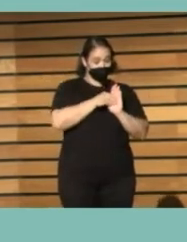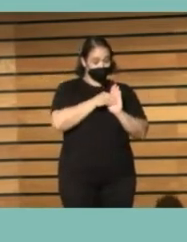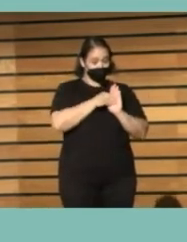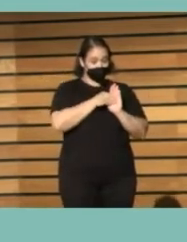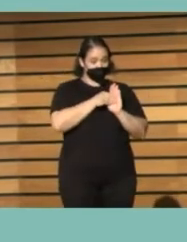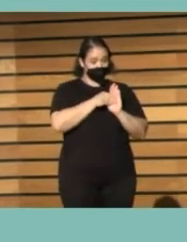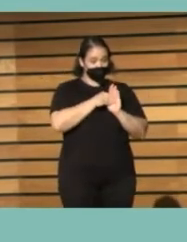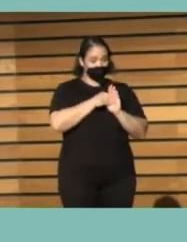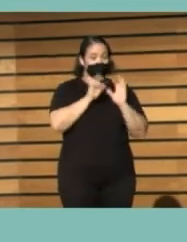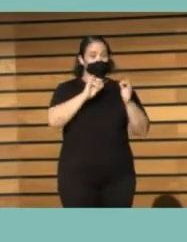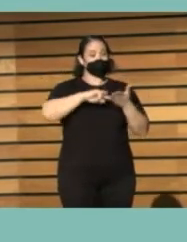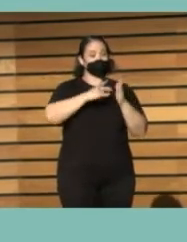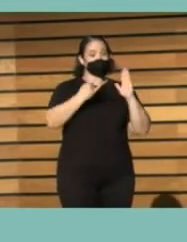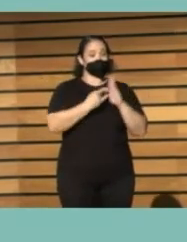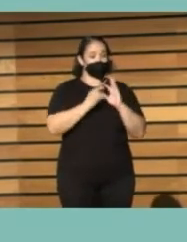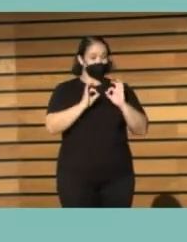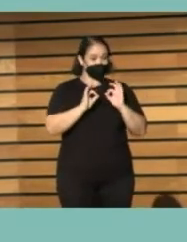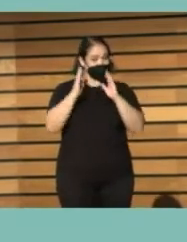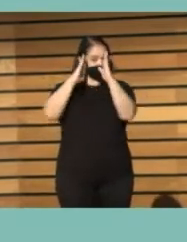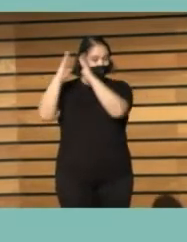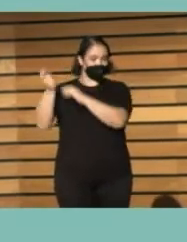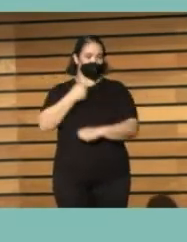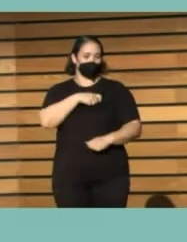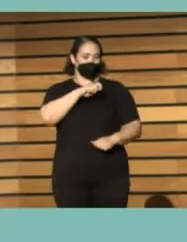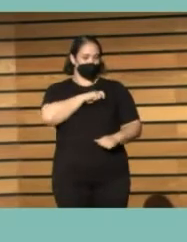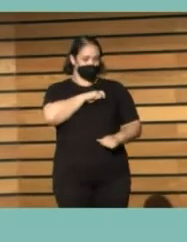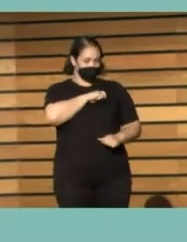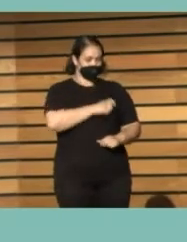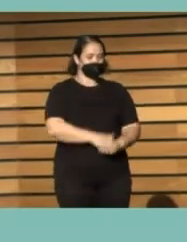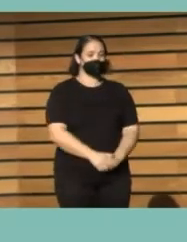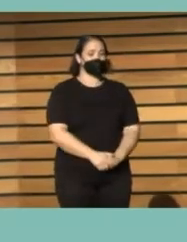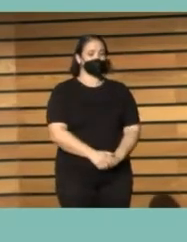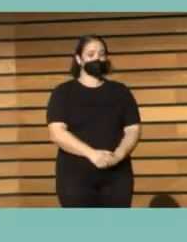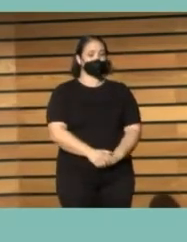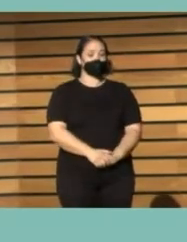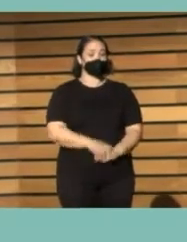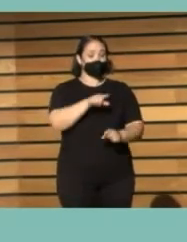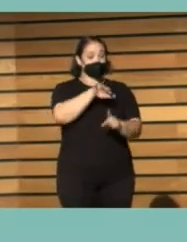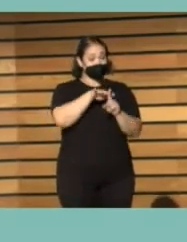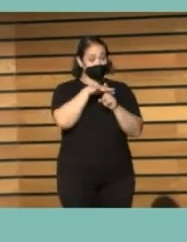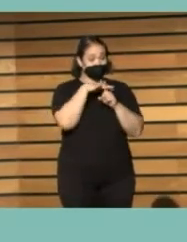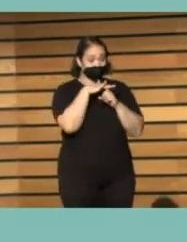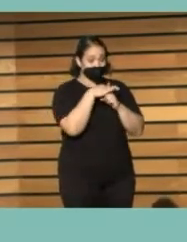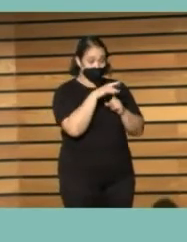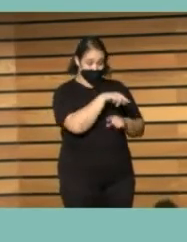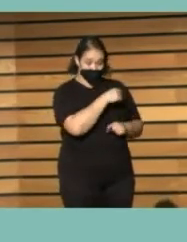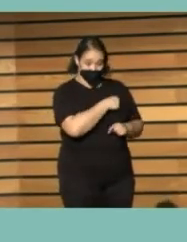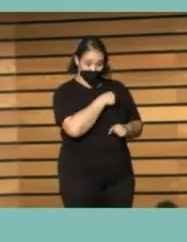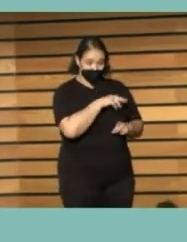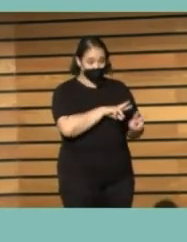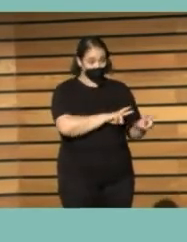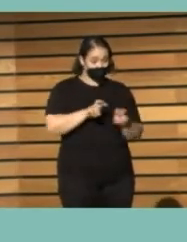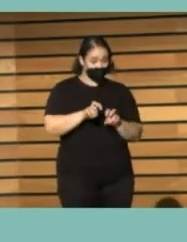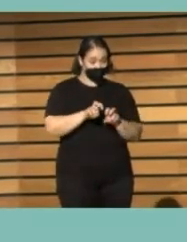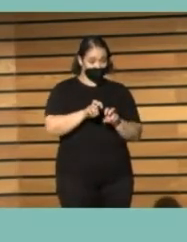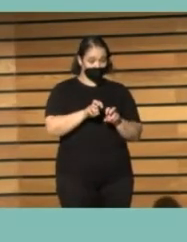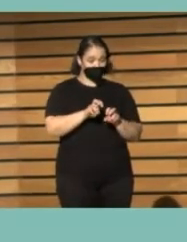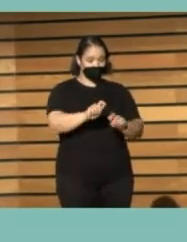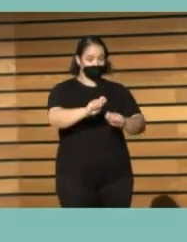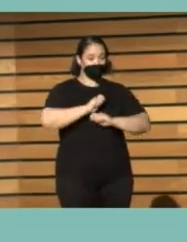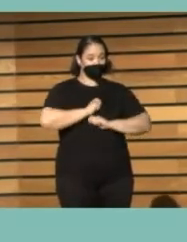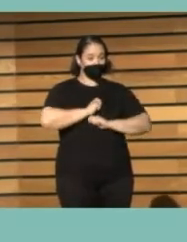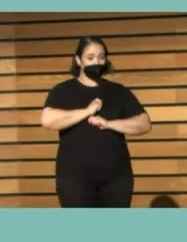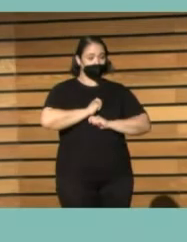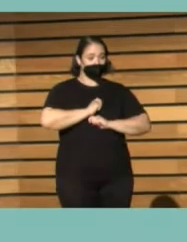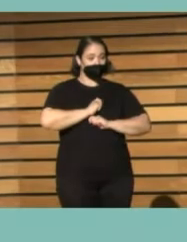por el Sistema de Información de Bibliotecas Españolas por ALCIDA. Esta situación nueva supone,